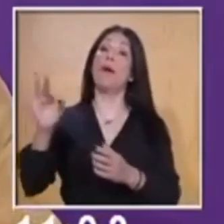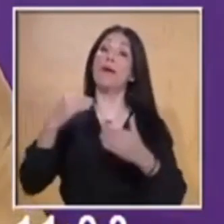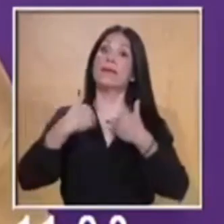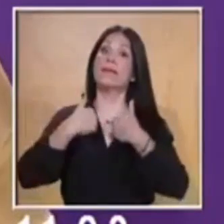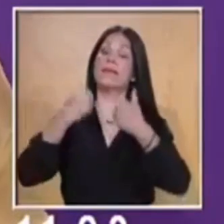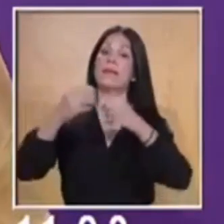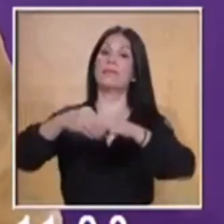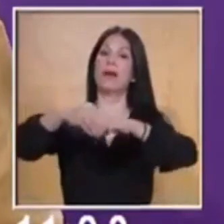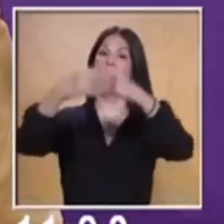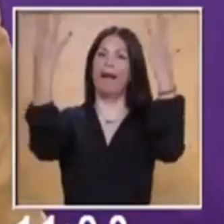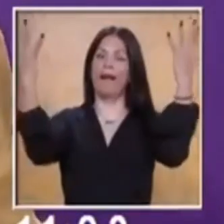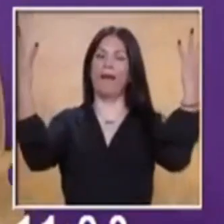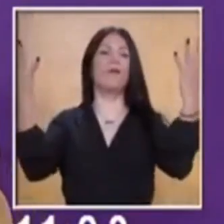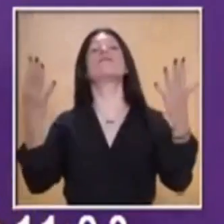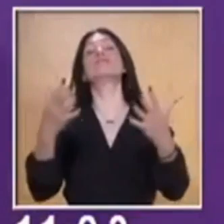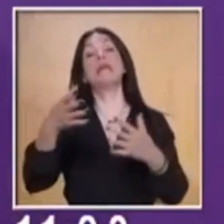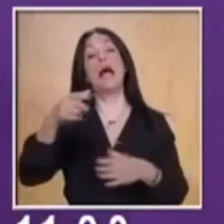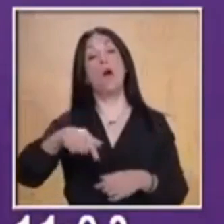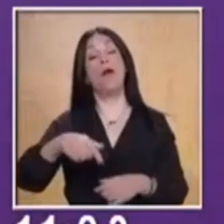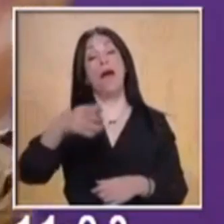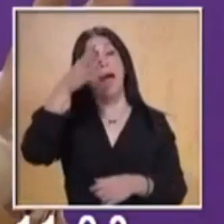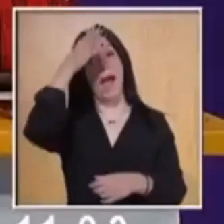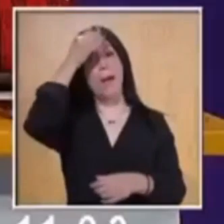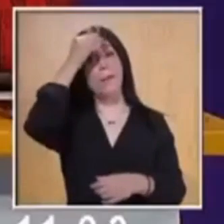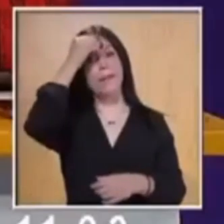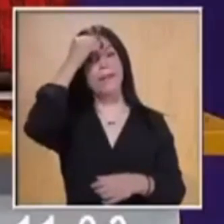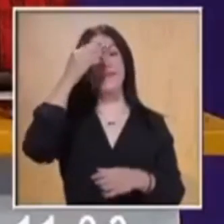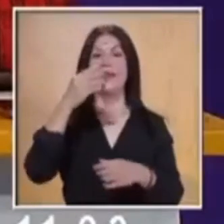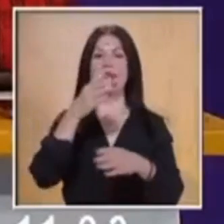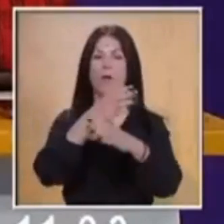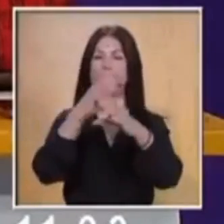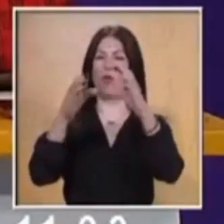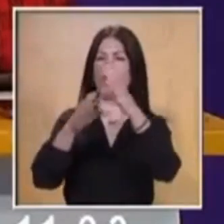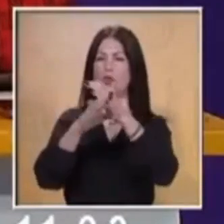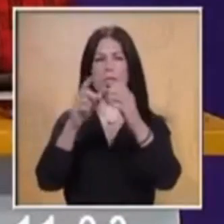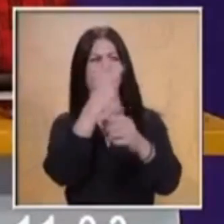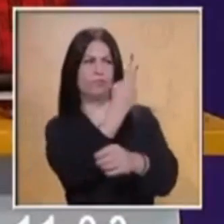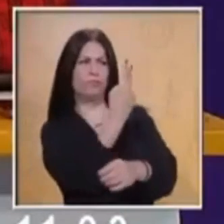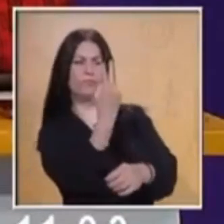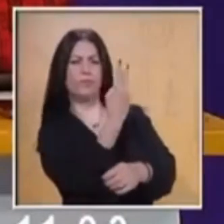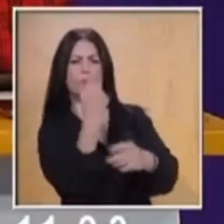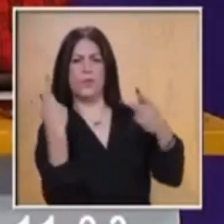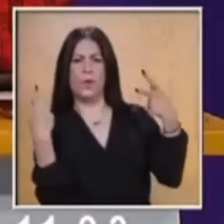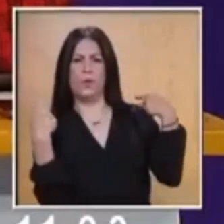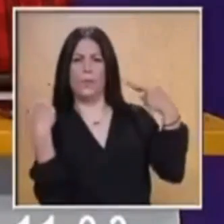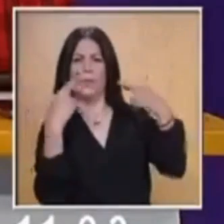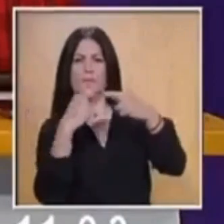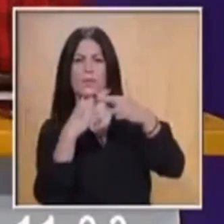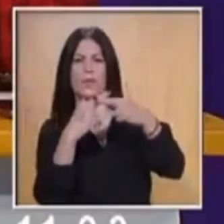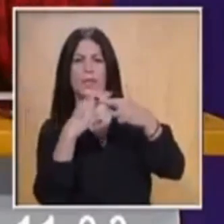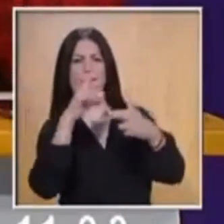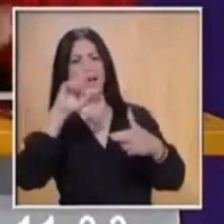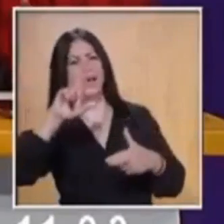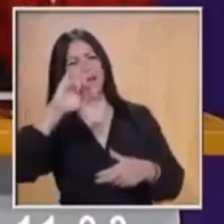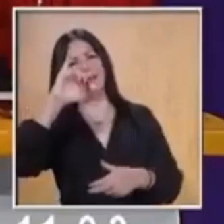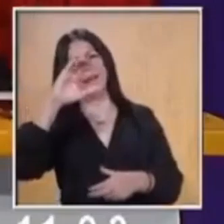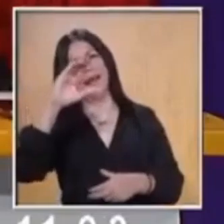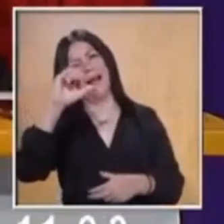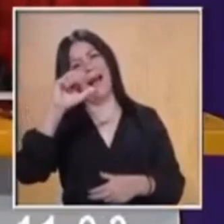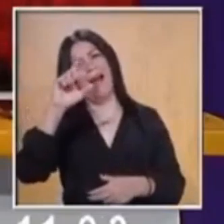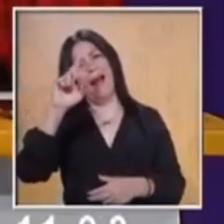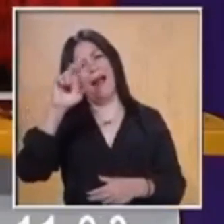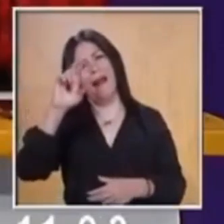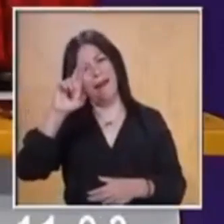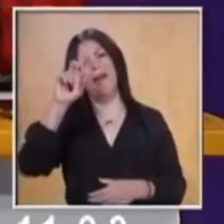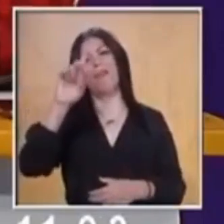a aprender el día de hoy. Hoy me acompaña el profesor Ricardo Martínez. Profe, buenos días, ¿cómo está? Muy bien, buenos días a todos.